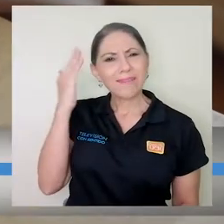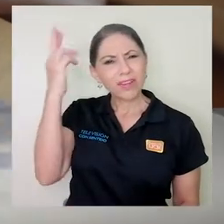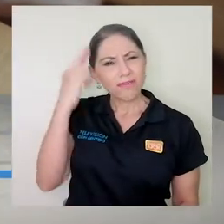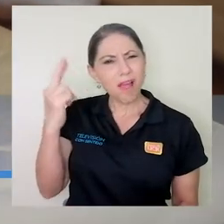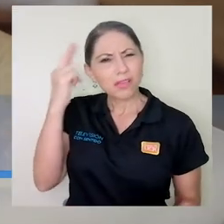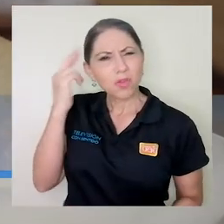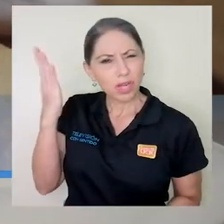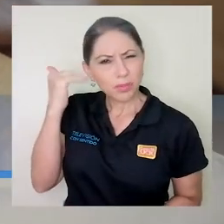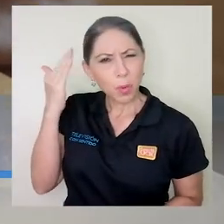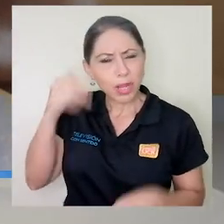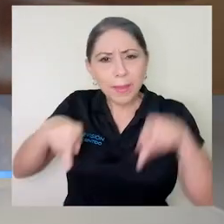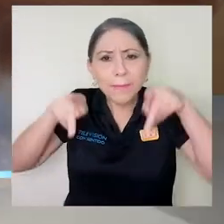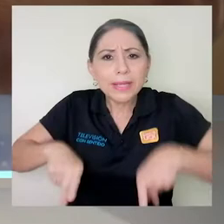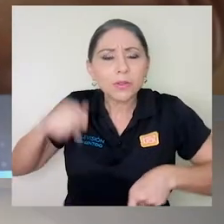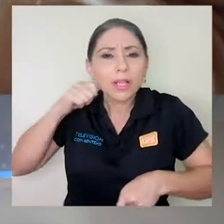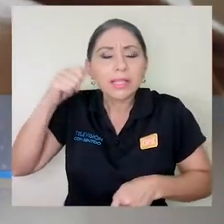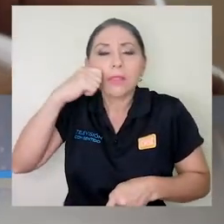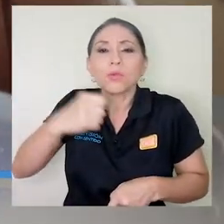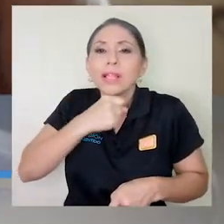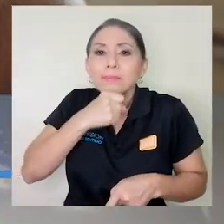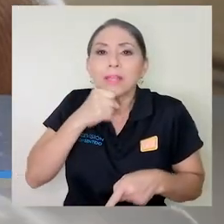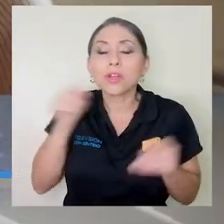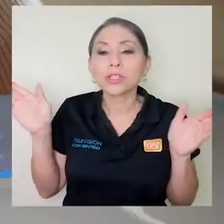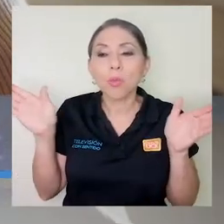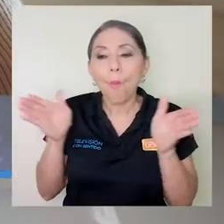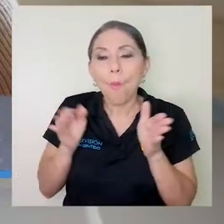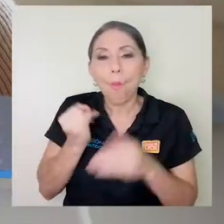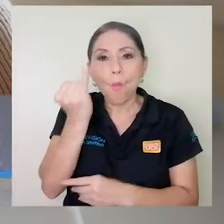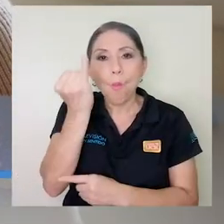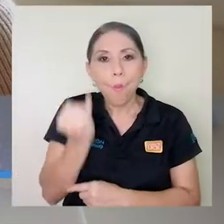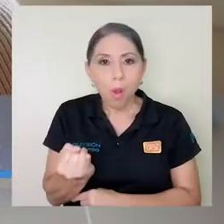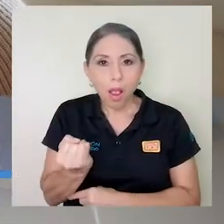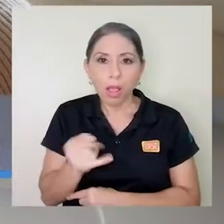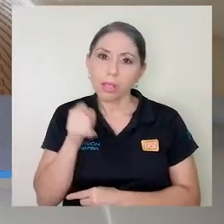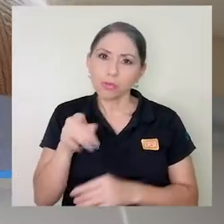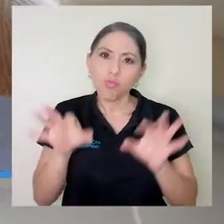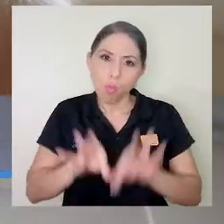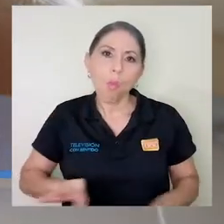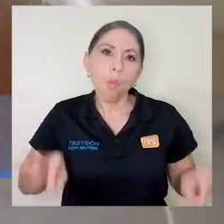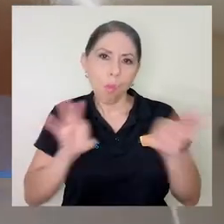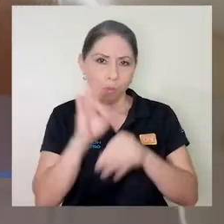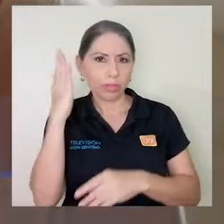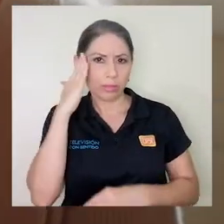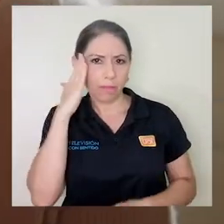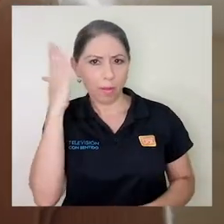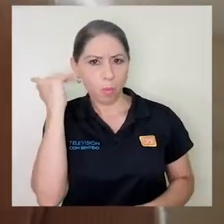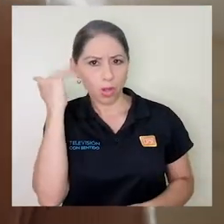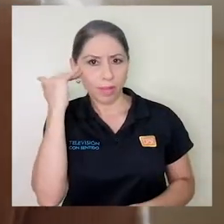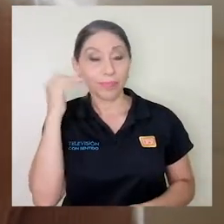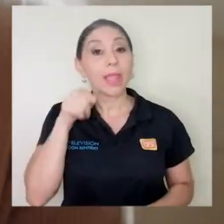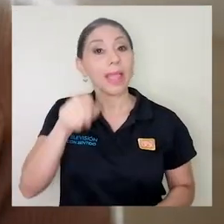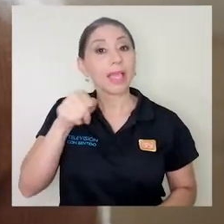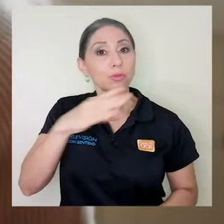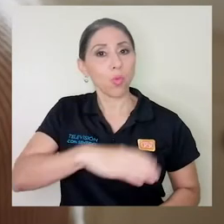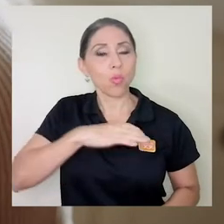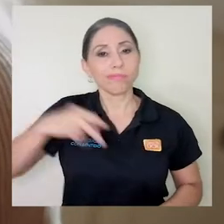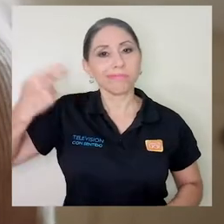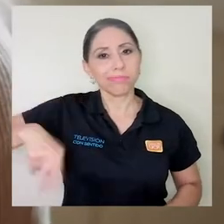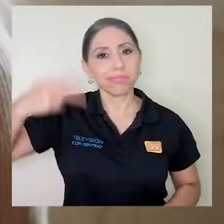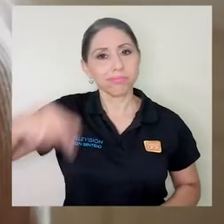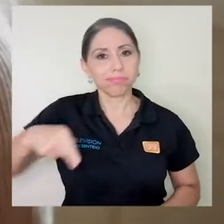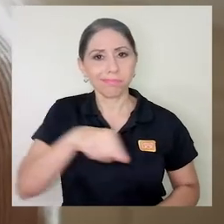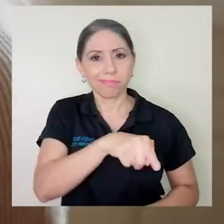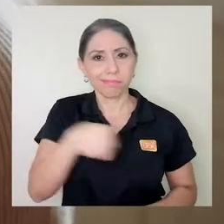Identificar las causas que originan el bajo peso en los adultos mayores es primordial, ya que este es un factor de